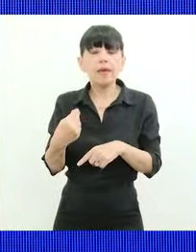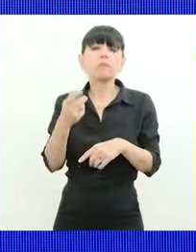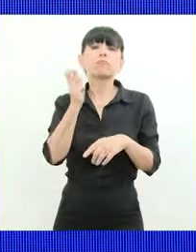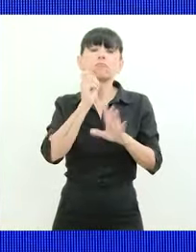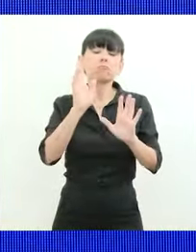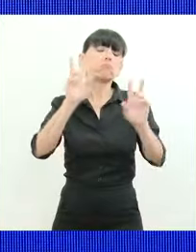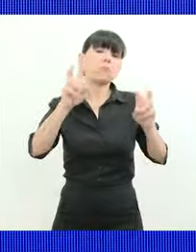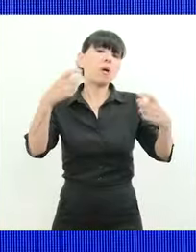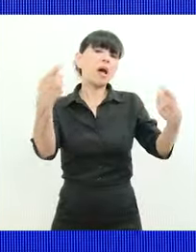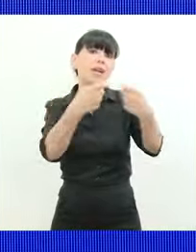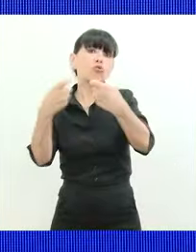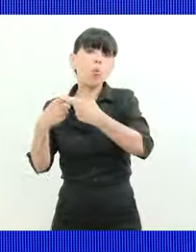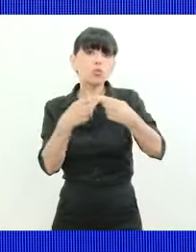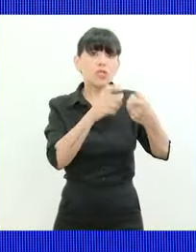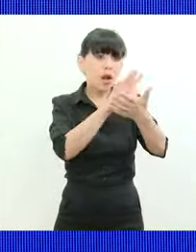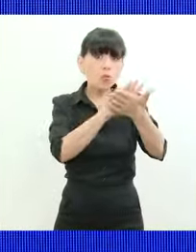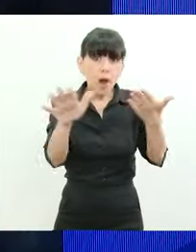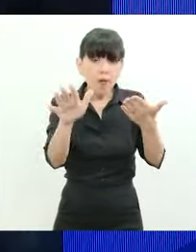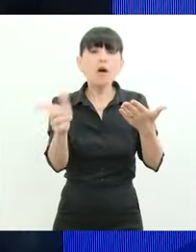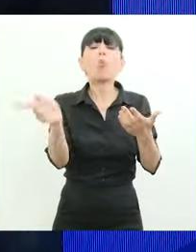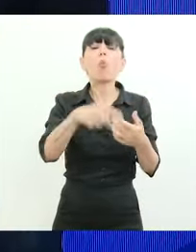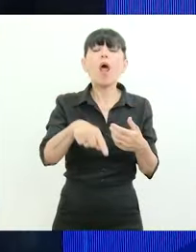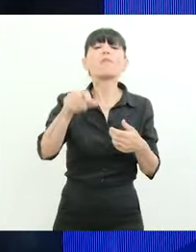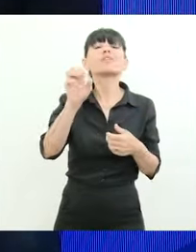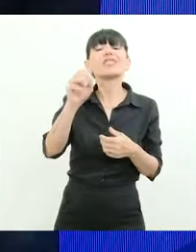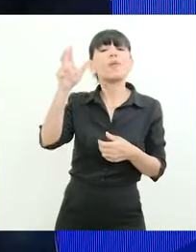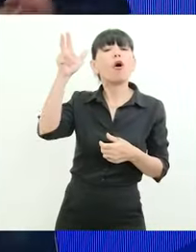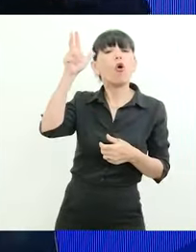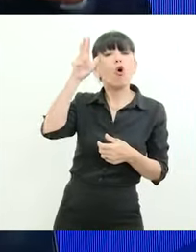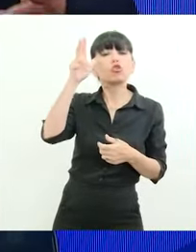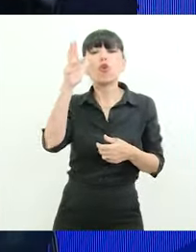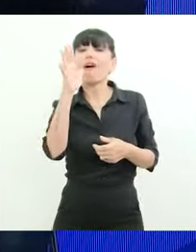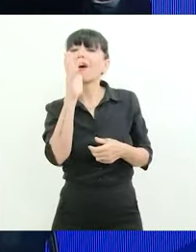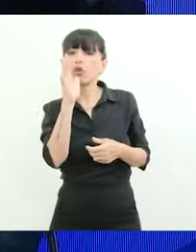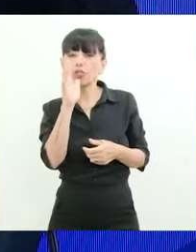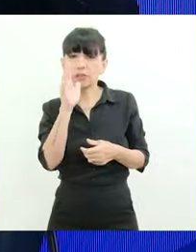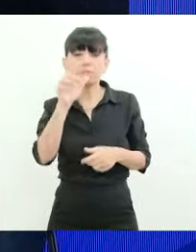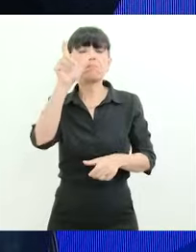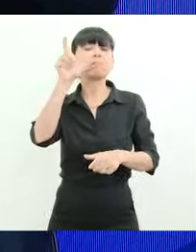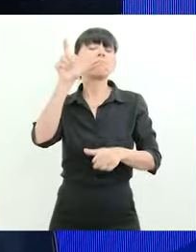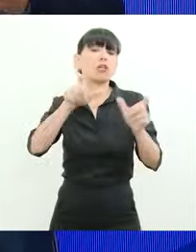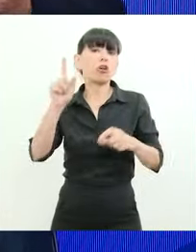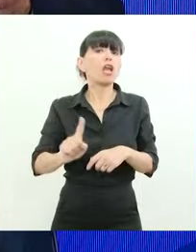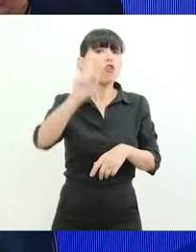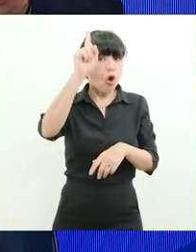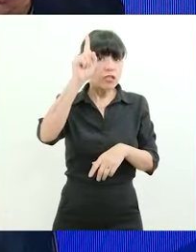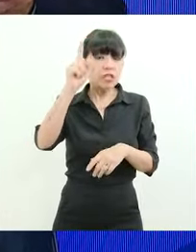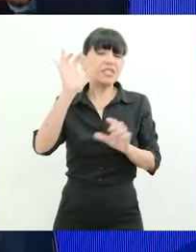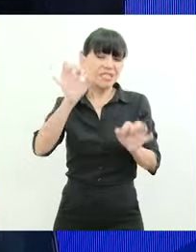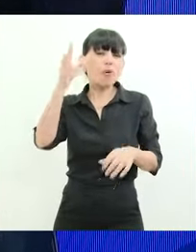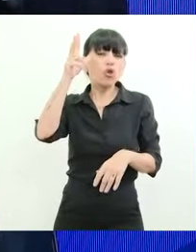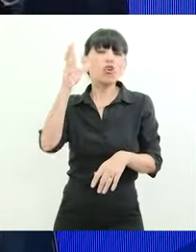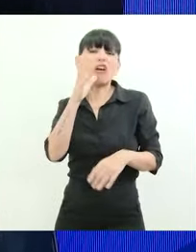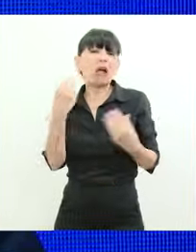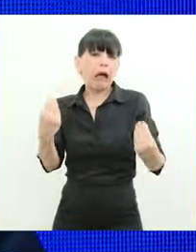proceso de industrialización nueva el 814. Que los que son del norte saben muy bien, es un beneficio impositivo